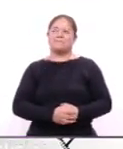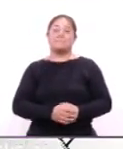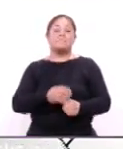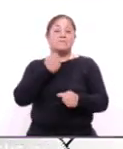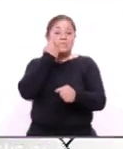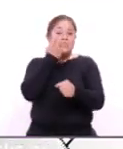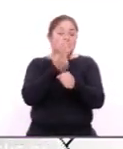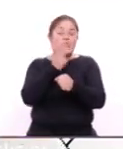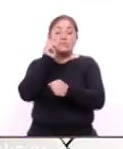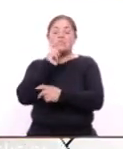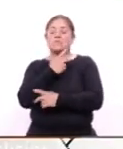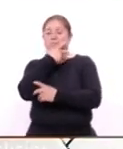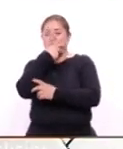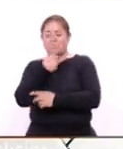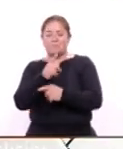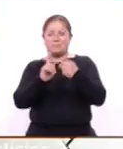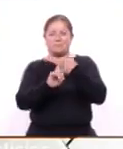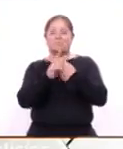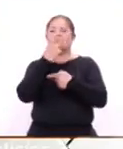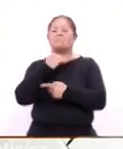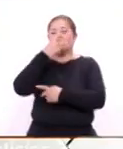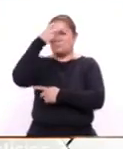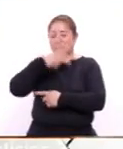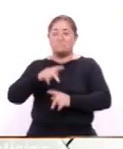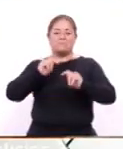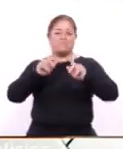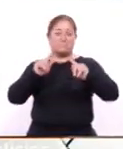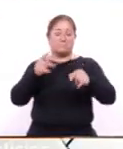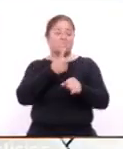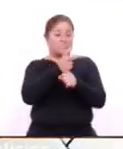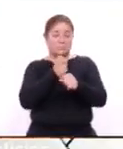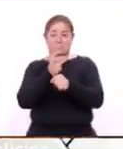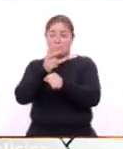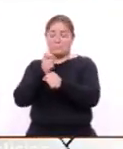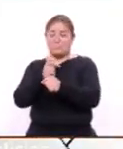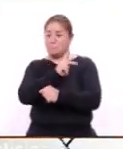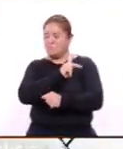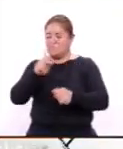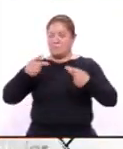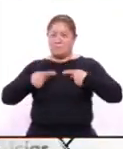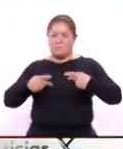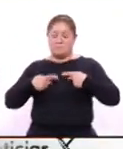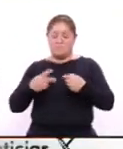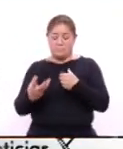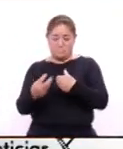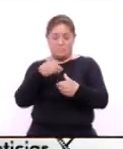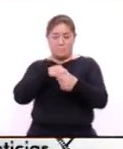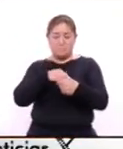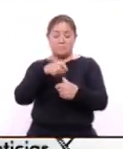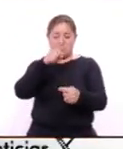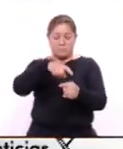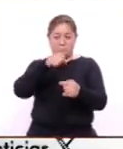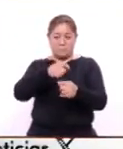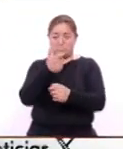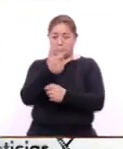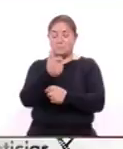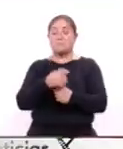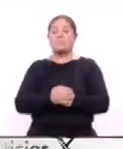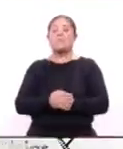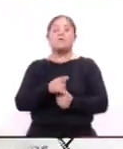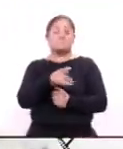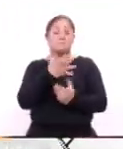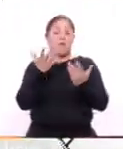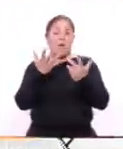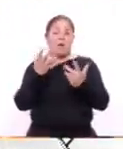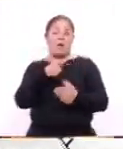voluntarias y voluntarios de la Cruz Roja Mexicana en Tlaxcala invitaron a la población a sumarse a su colecta anual la cual realizan para mejorar